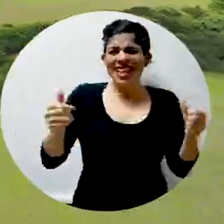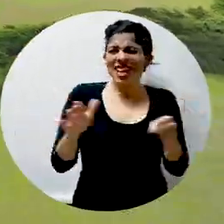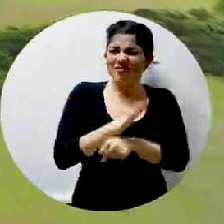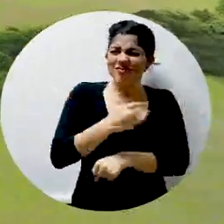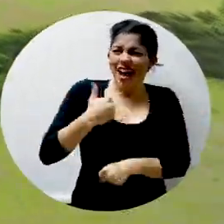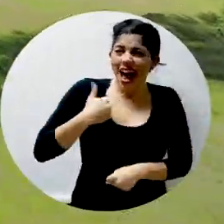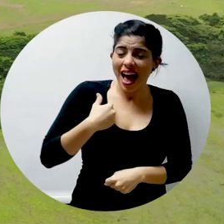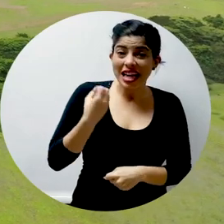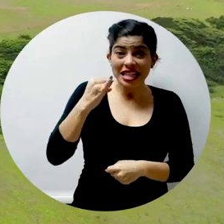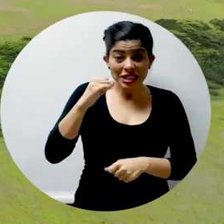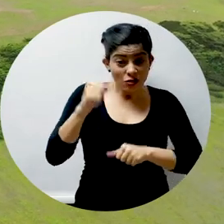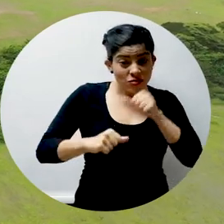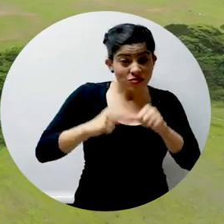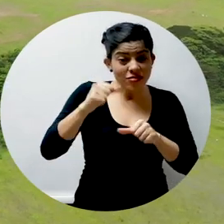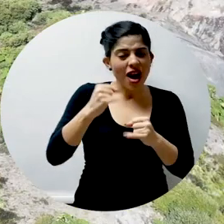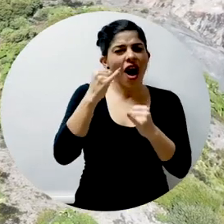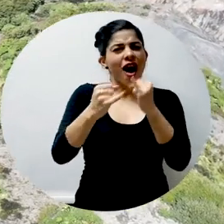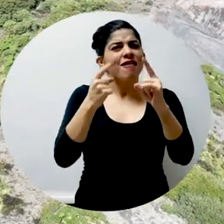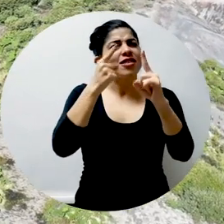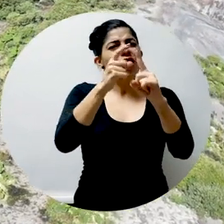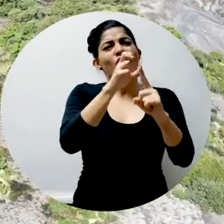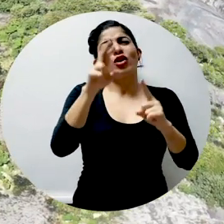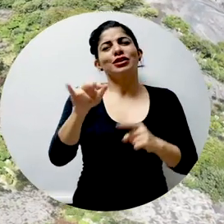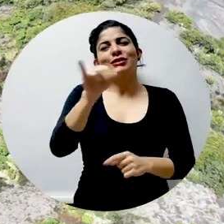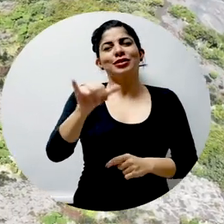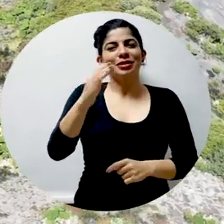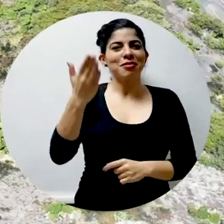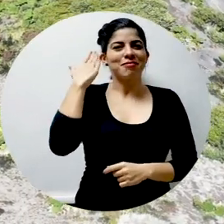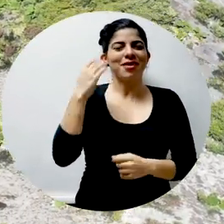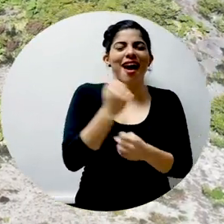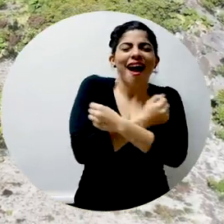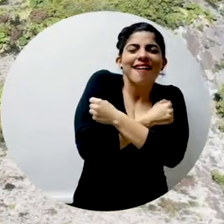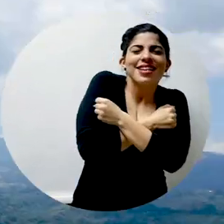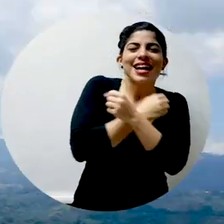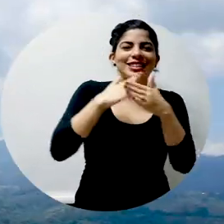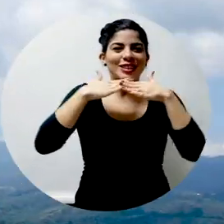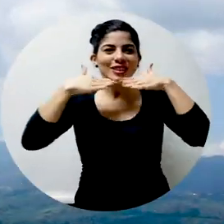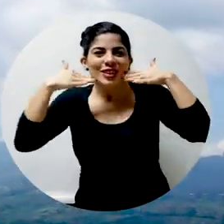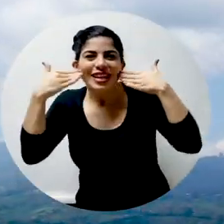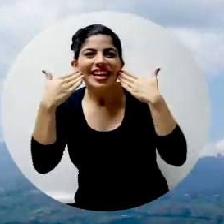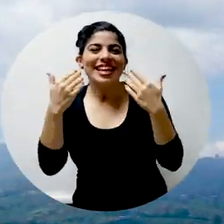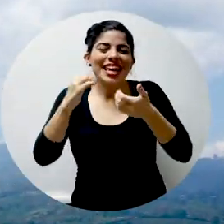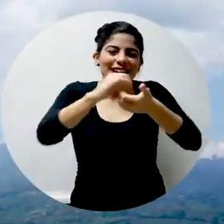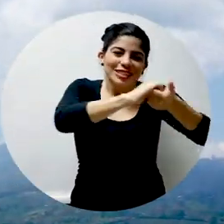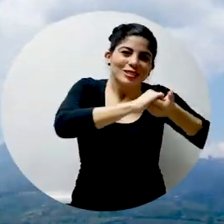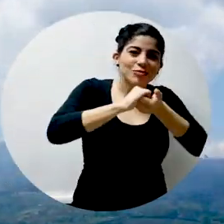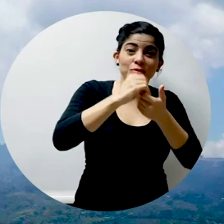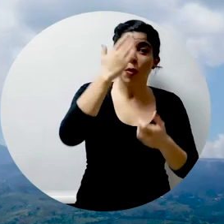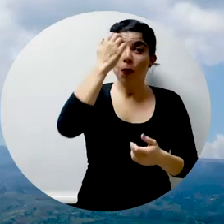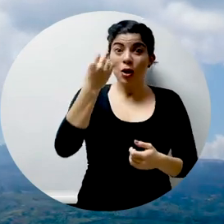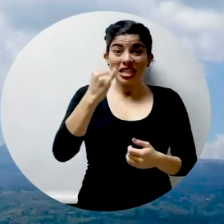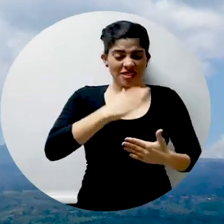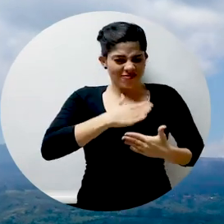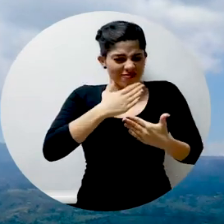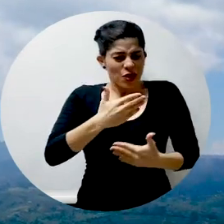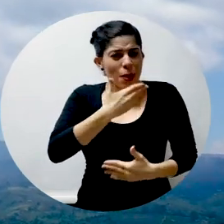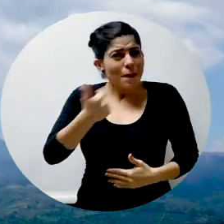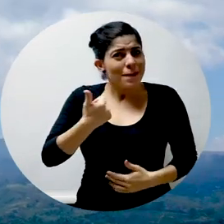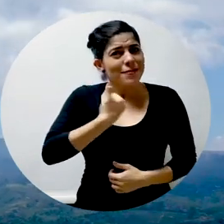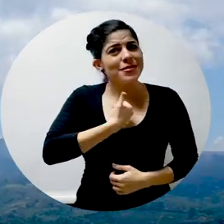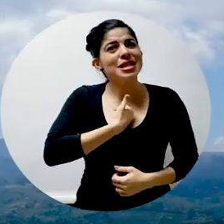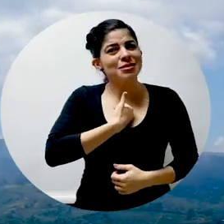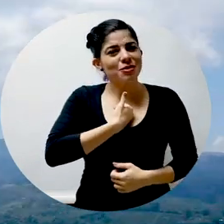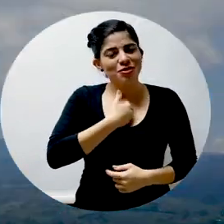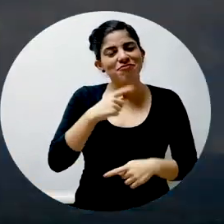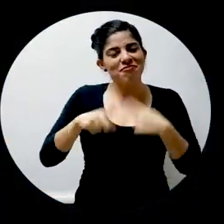tierra que lo tiene todo, porque si lo hacemos, al final Costa Rica será la de siempre, la que abraza, la que sonríe, la que es solidaria, porque si damos lo